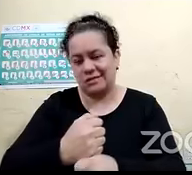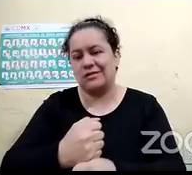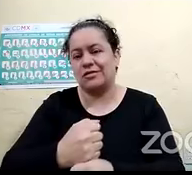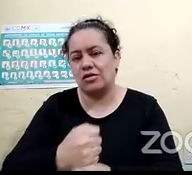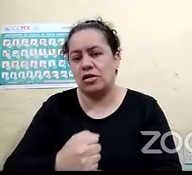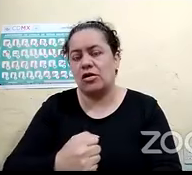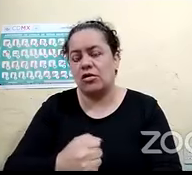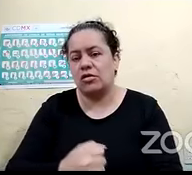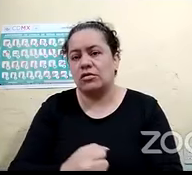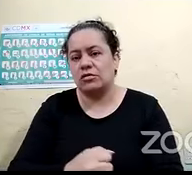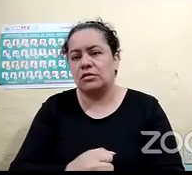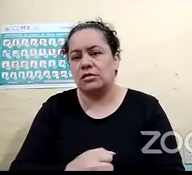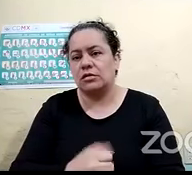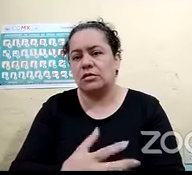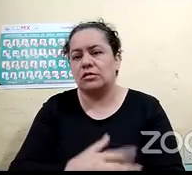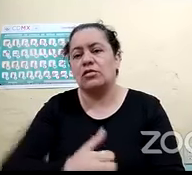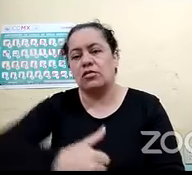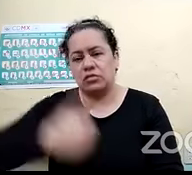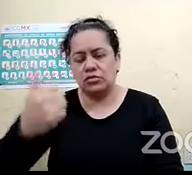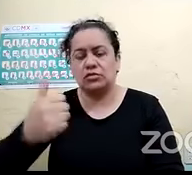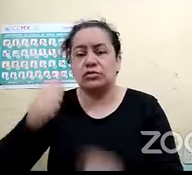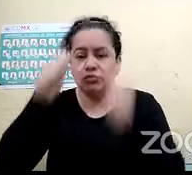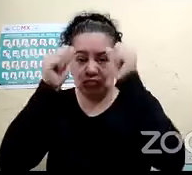años con sordoseguera total.